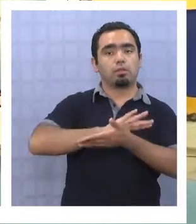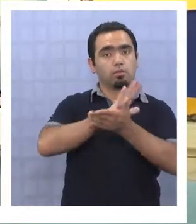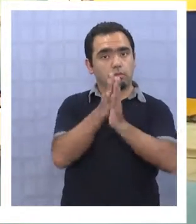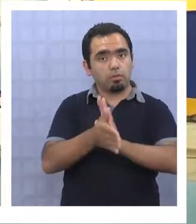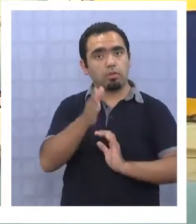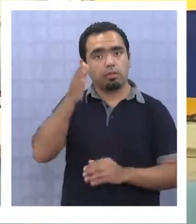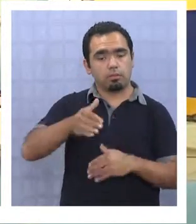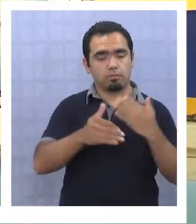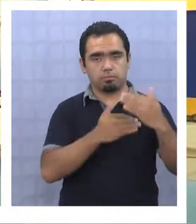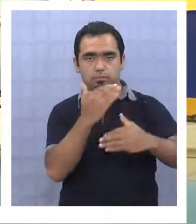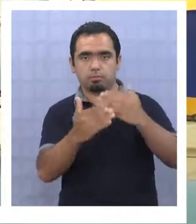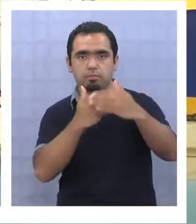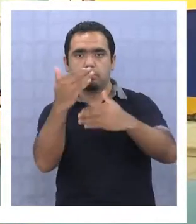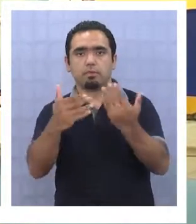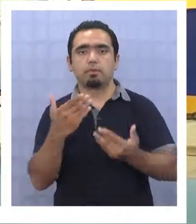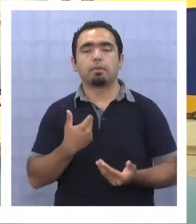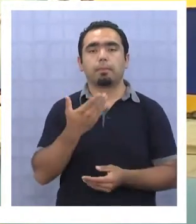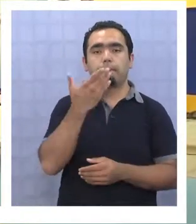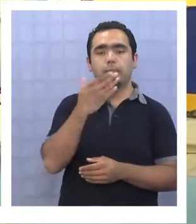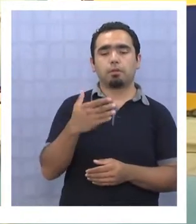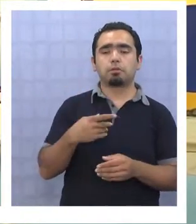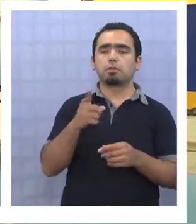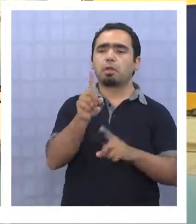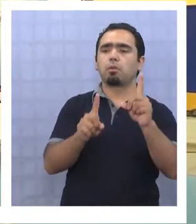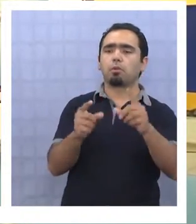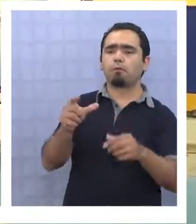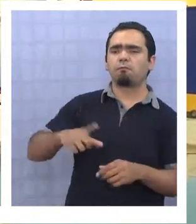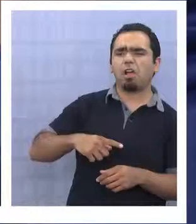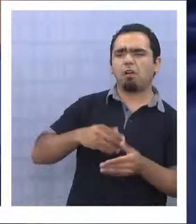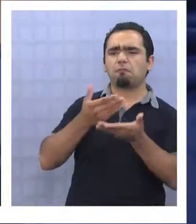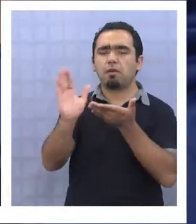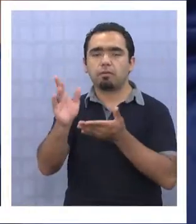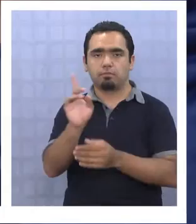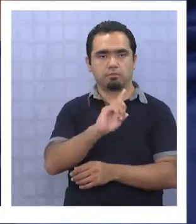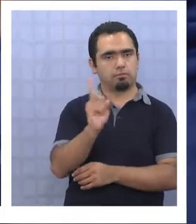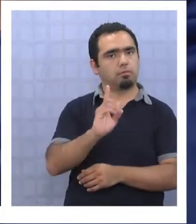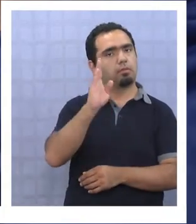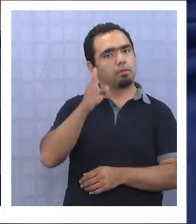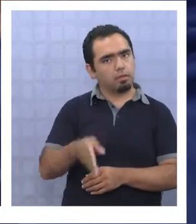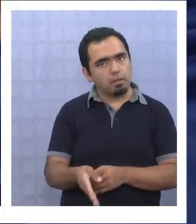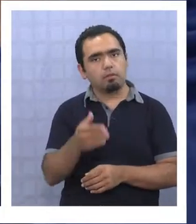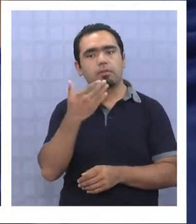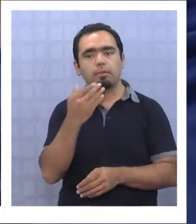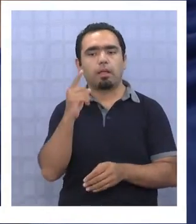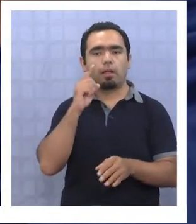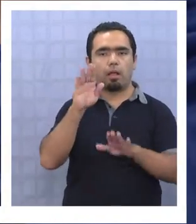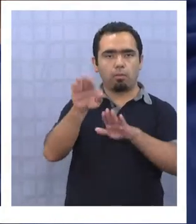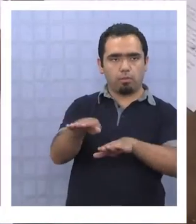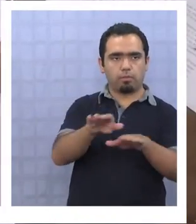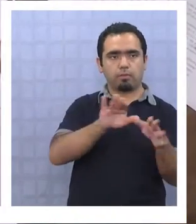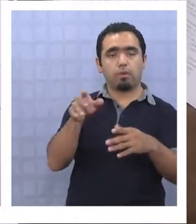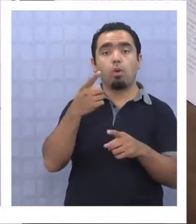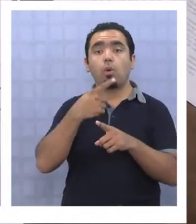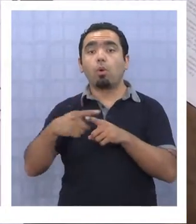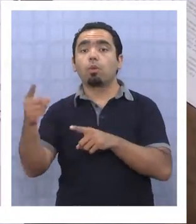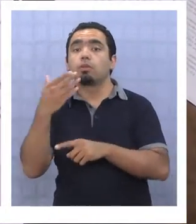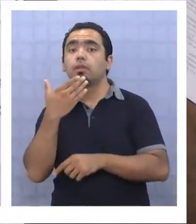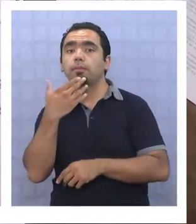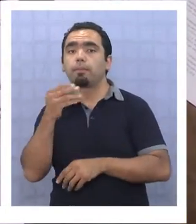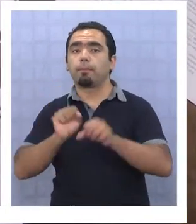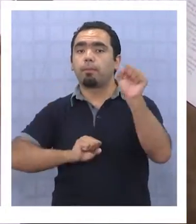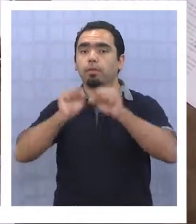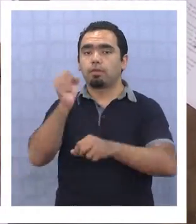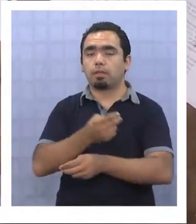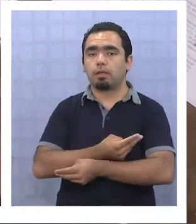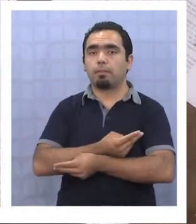arbitraria de los estudiantes que tienen mayores desventajas educativas. Otro mito que ronda esta nueva política de educación pública